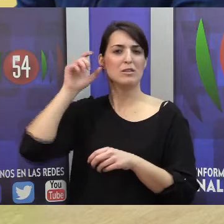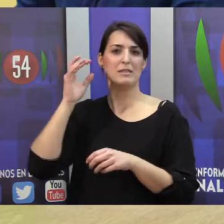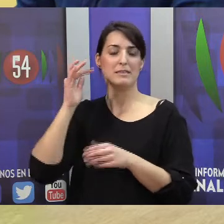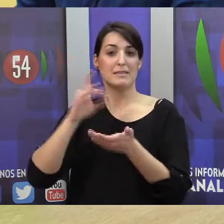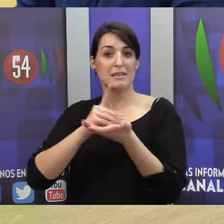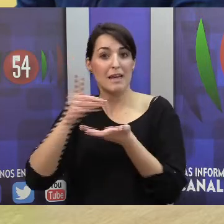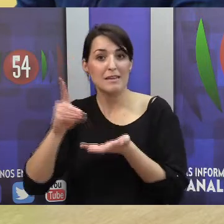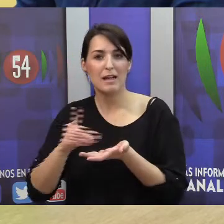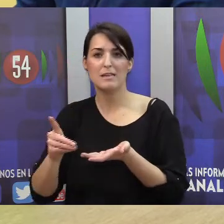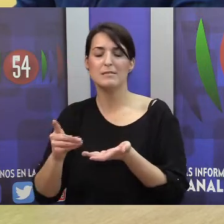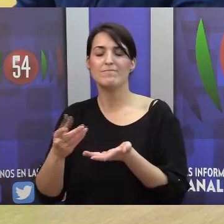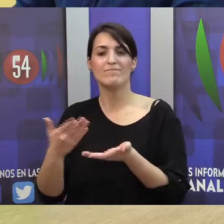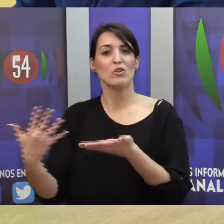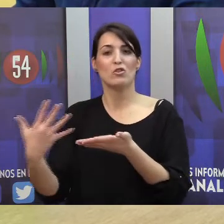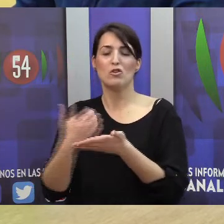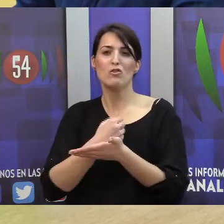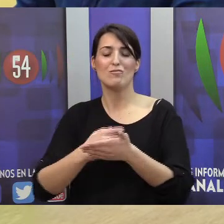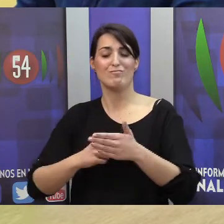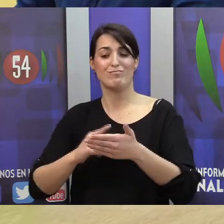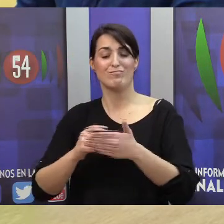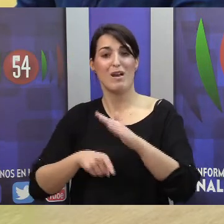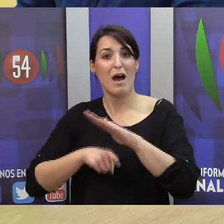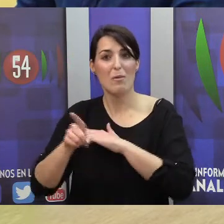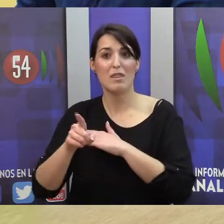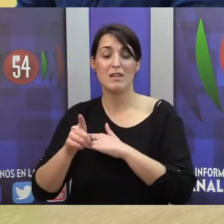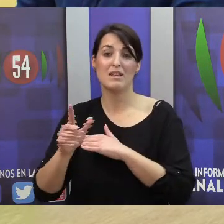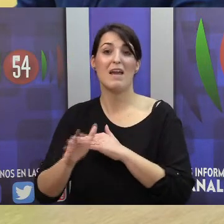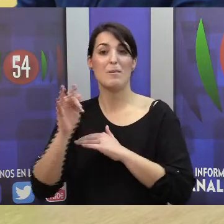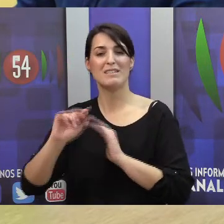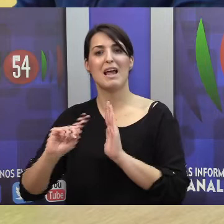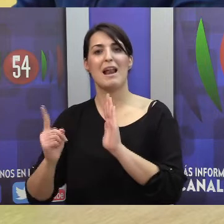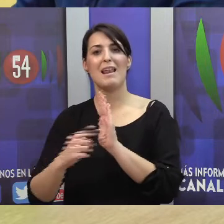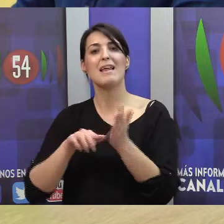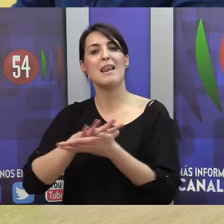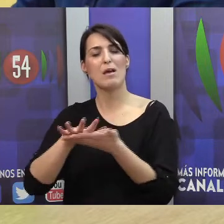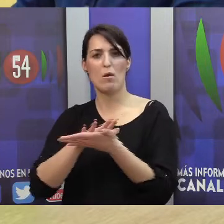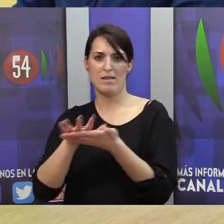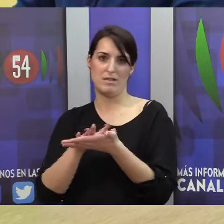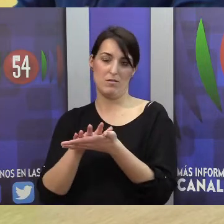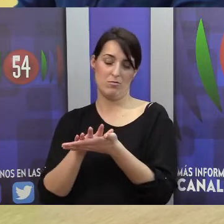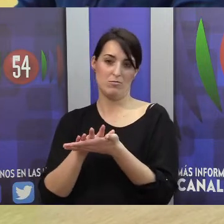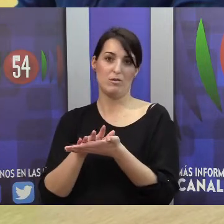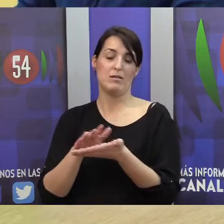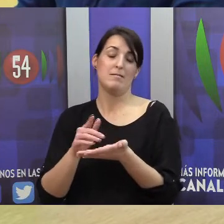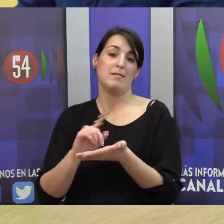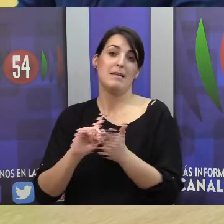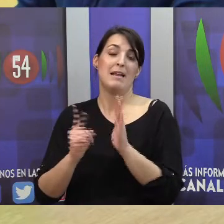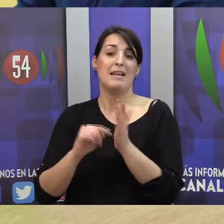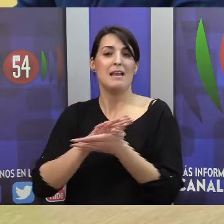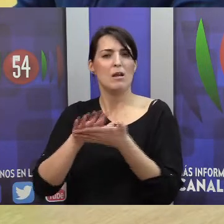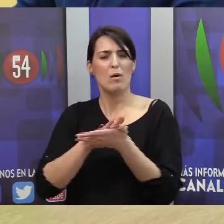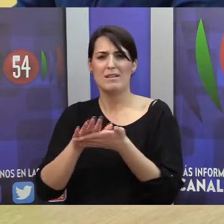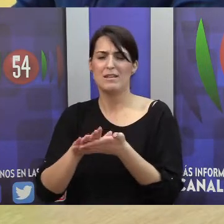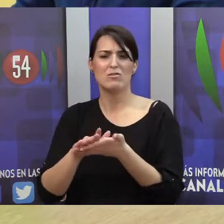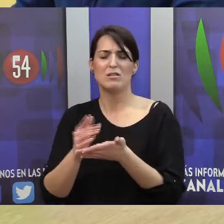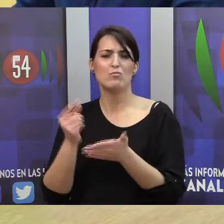fin, una serie de avances, y esto hay que incluir también la ley de lengua de signos, que ha sido, aunque parezca así paradójico, ha sido un hito muy